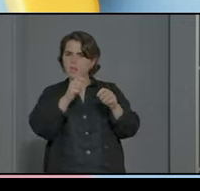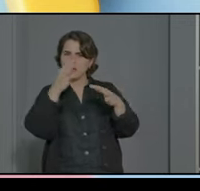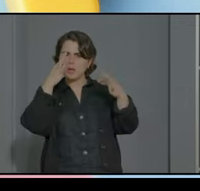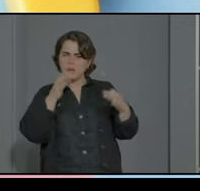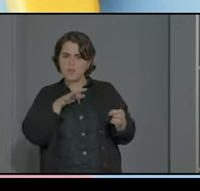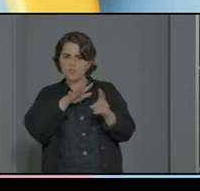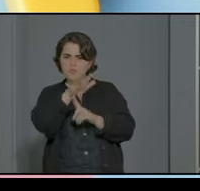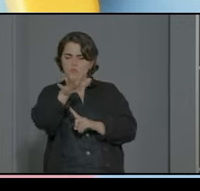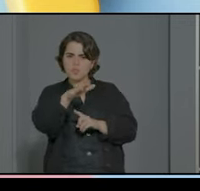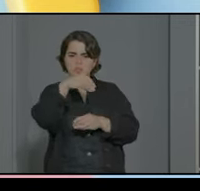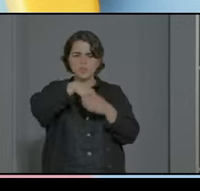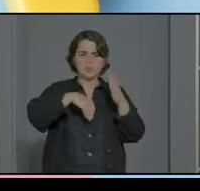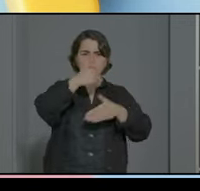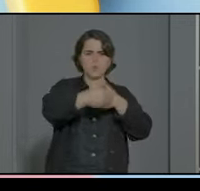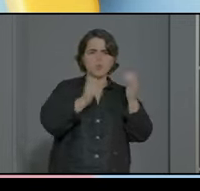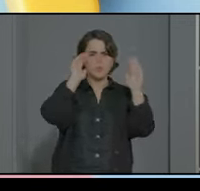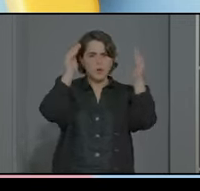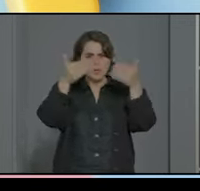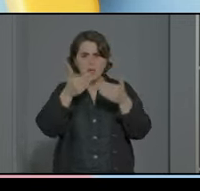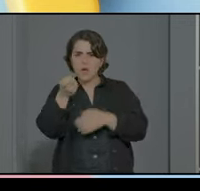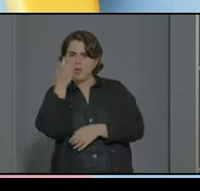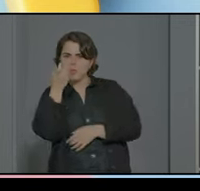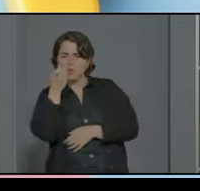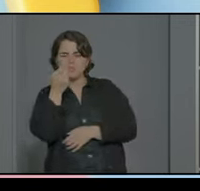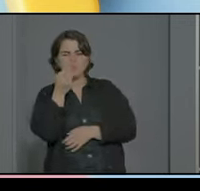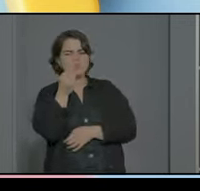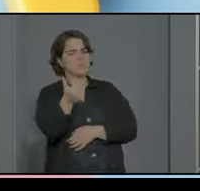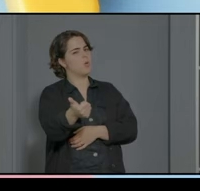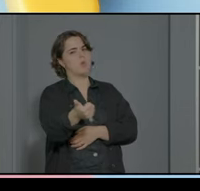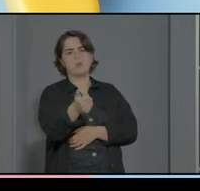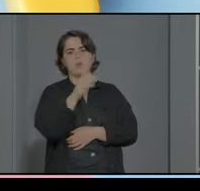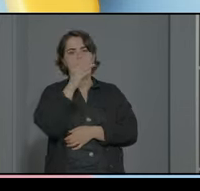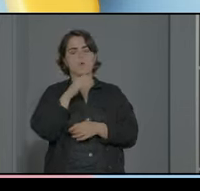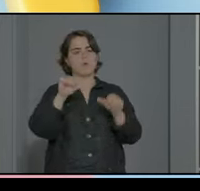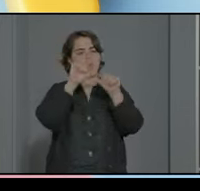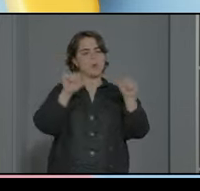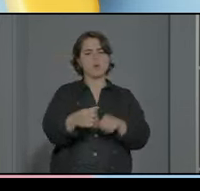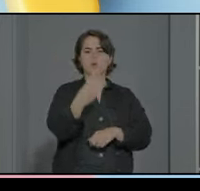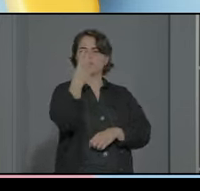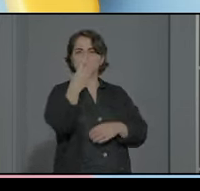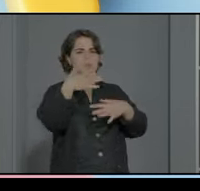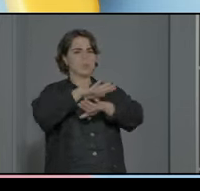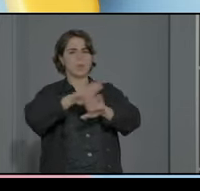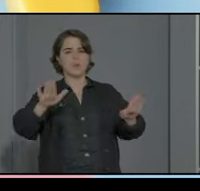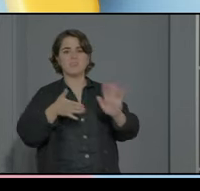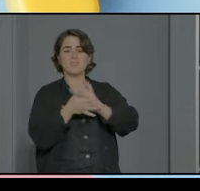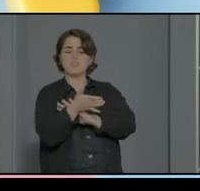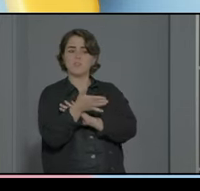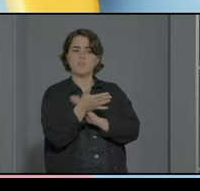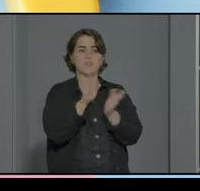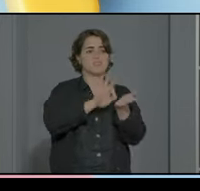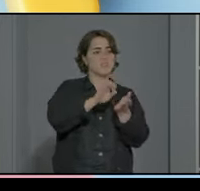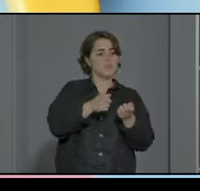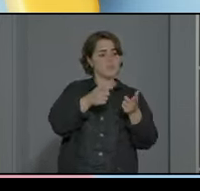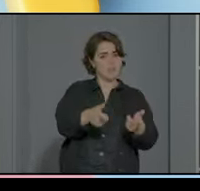real en el proceso educativo de los alumnos con TEA muy pocos porque seguimos con dos únicas modalidades que es imposible que den servicio